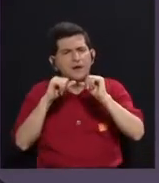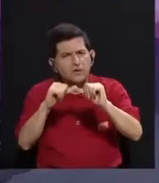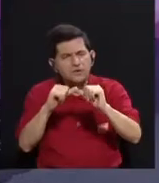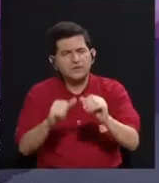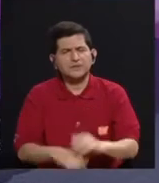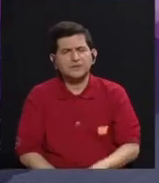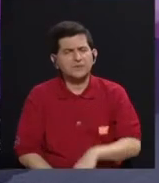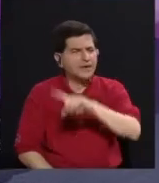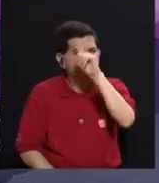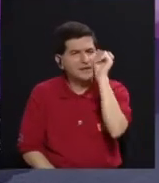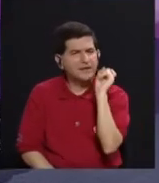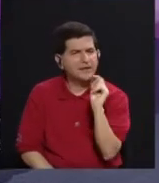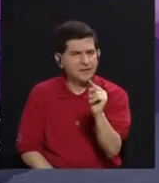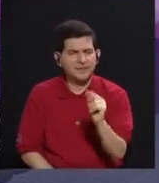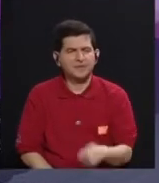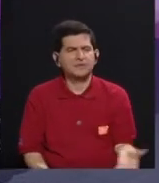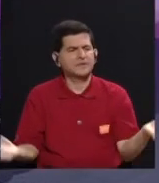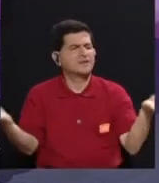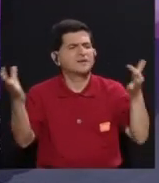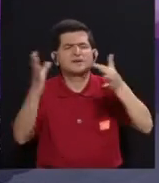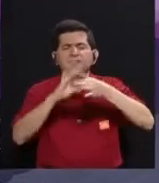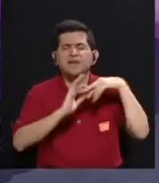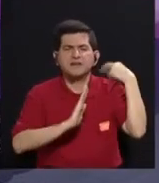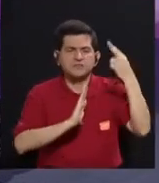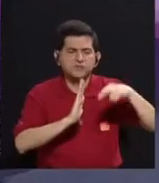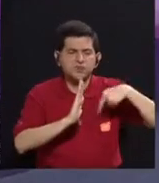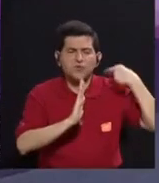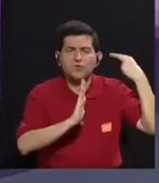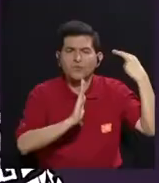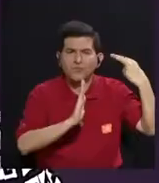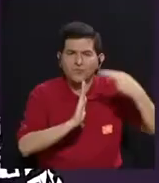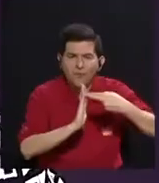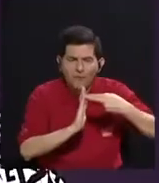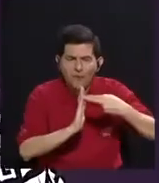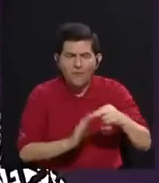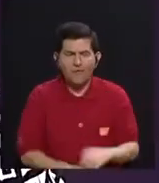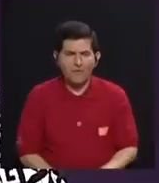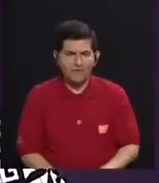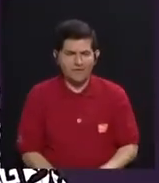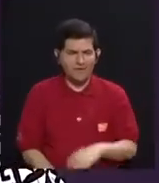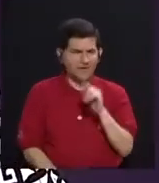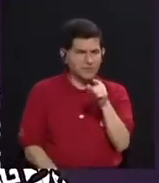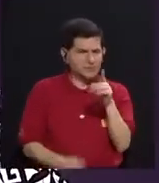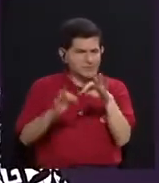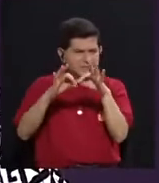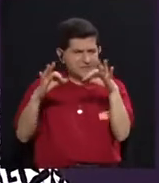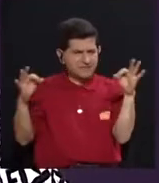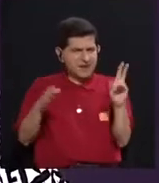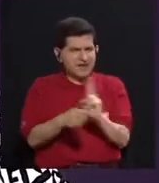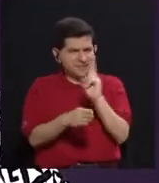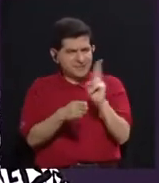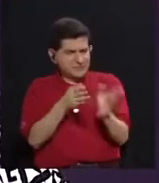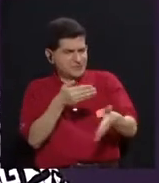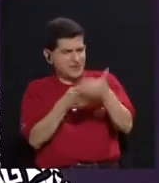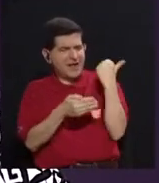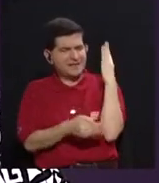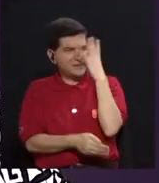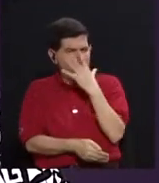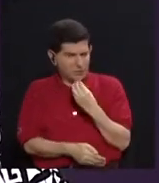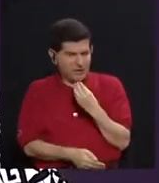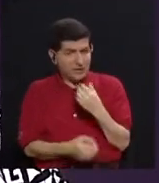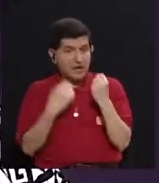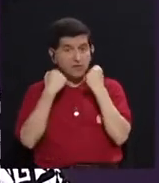preguntándonos acerca del papel de lobo. Vos tenías una frase muy linda, muy fuerte, que es